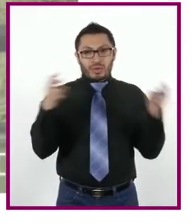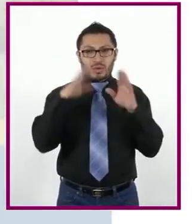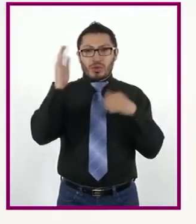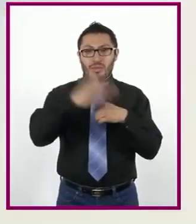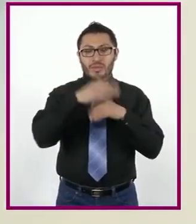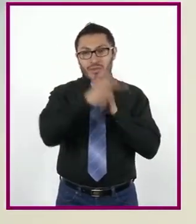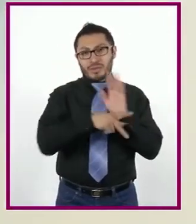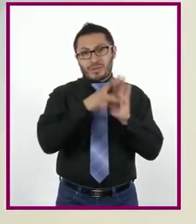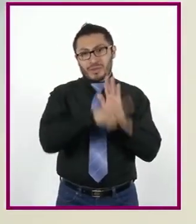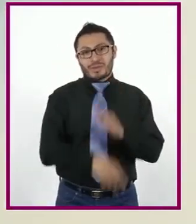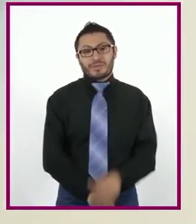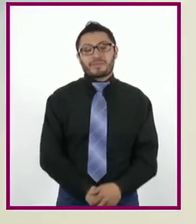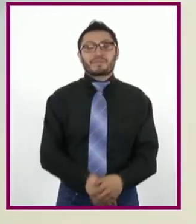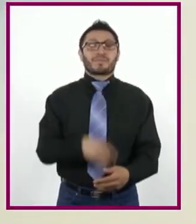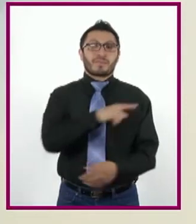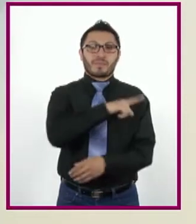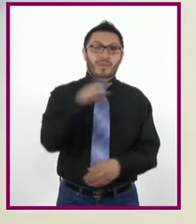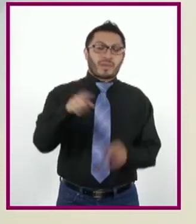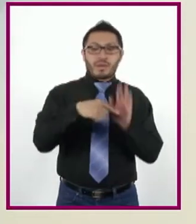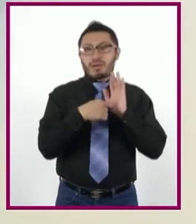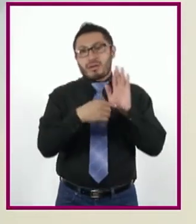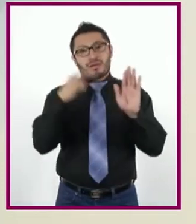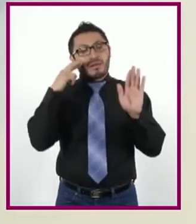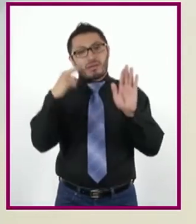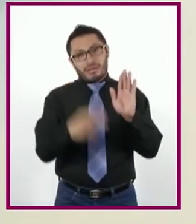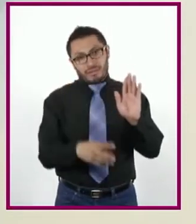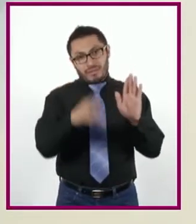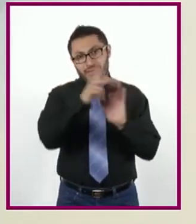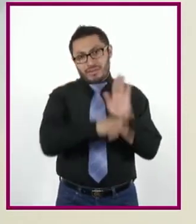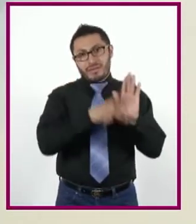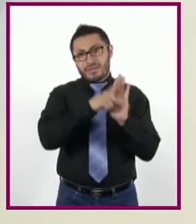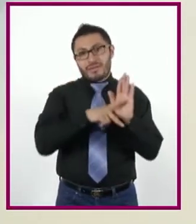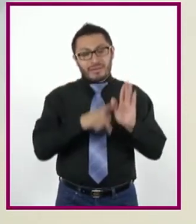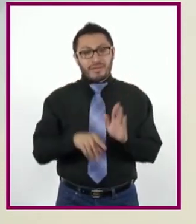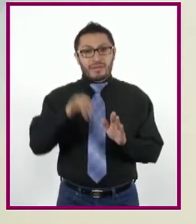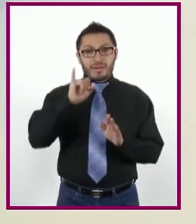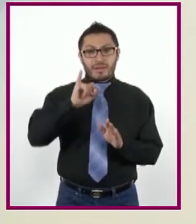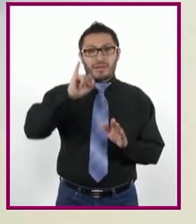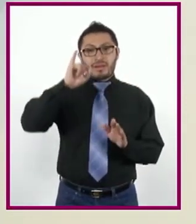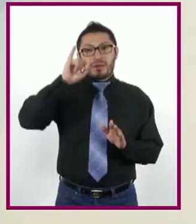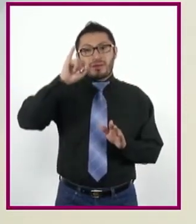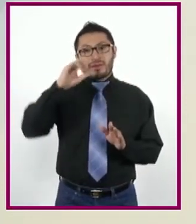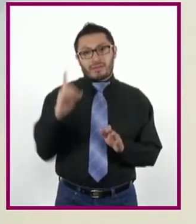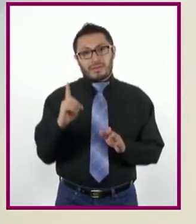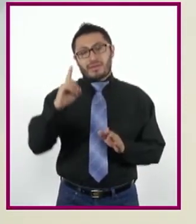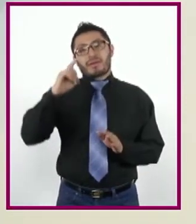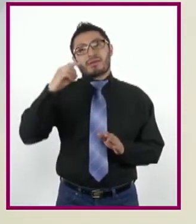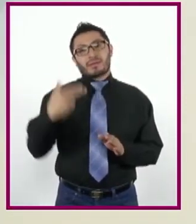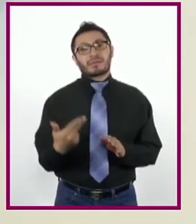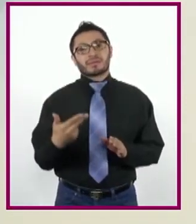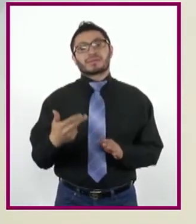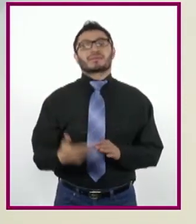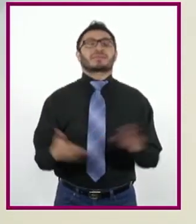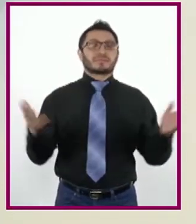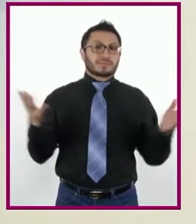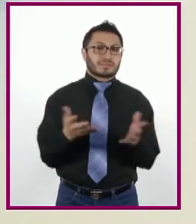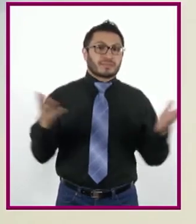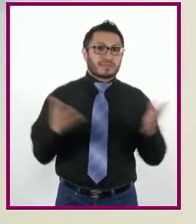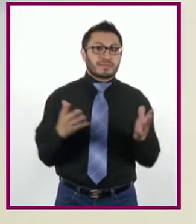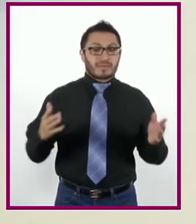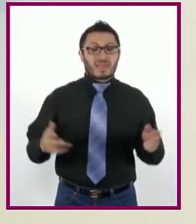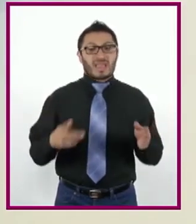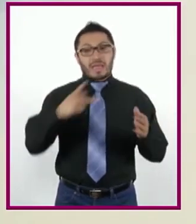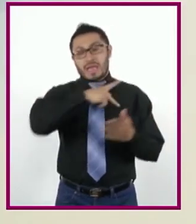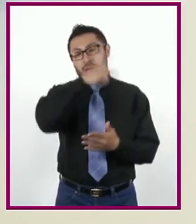Como acaban de ver en el video, el Índice de Desarrollo Humano fue creado por el